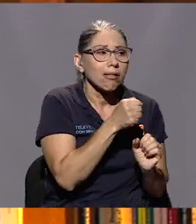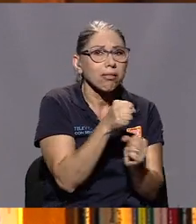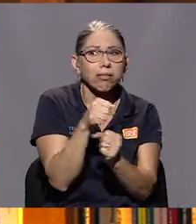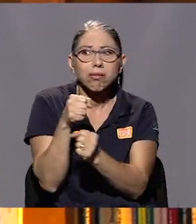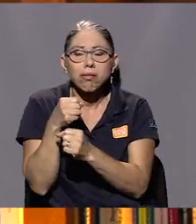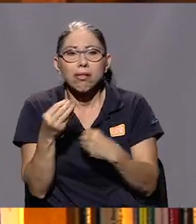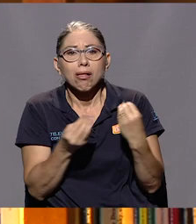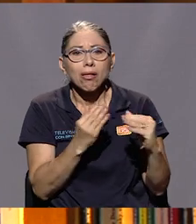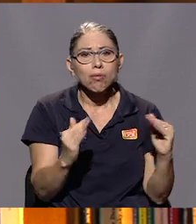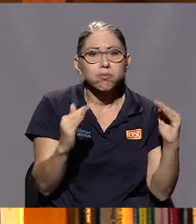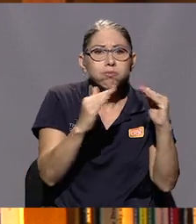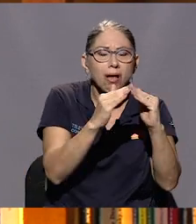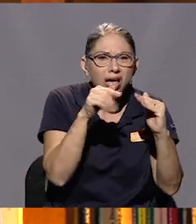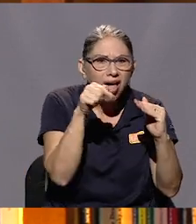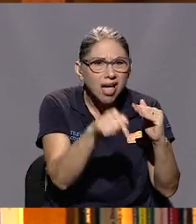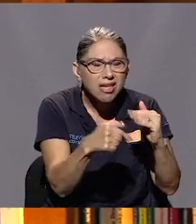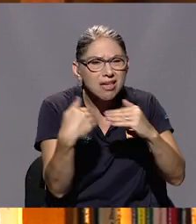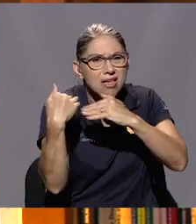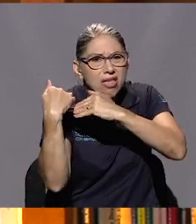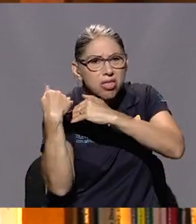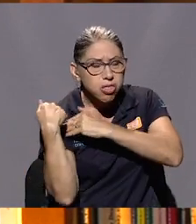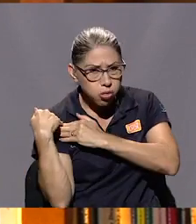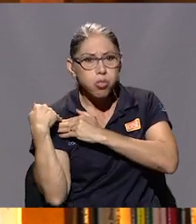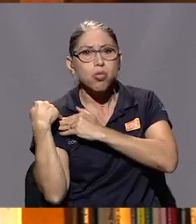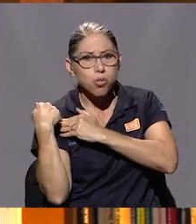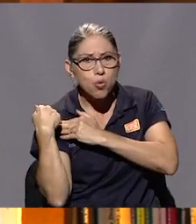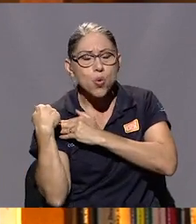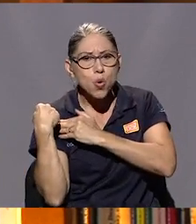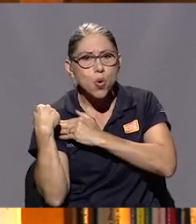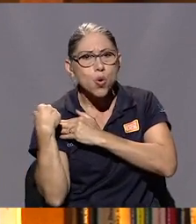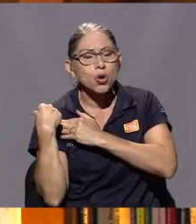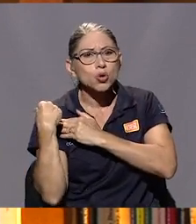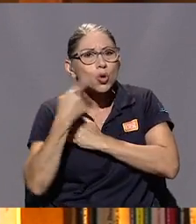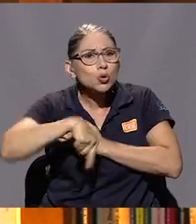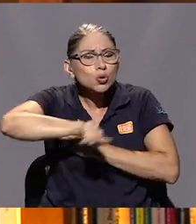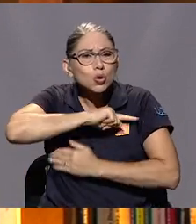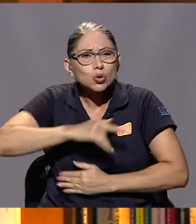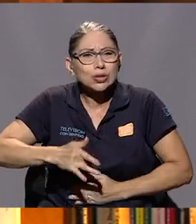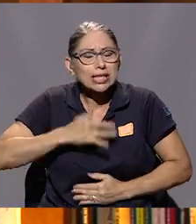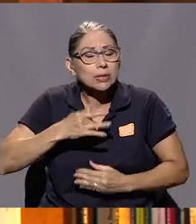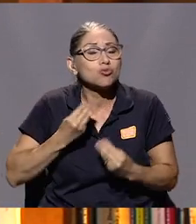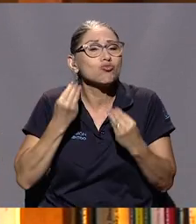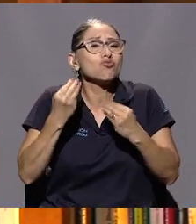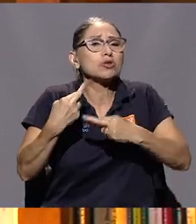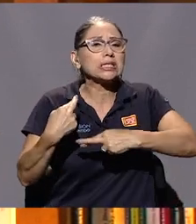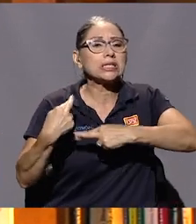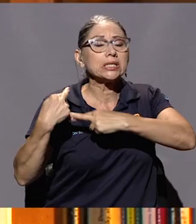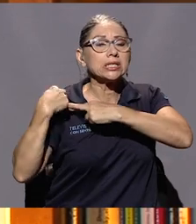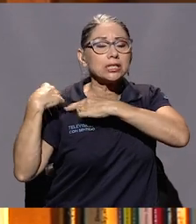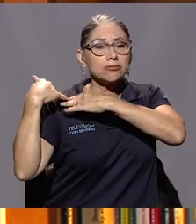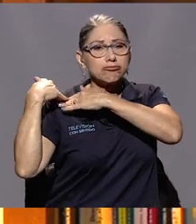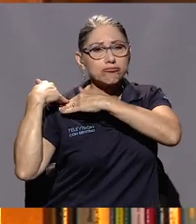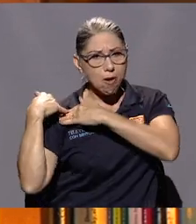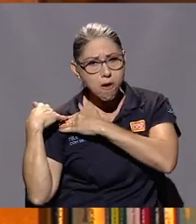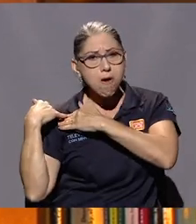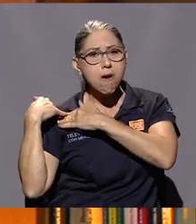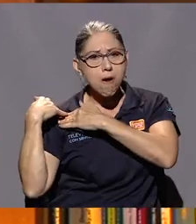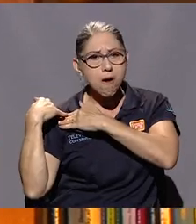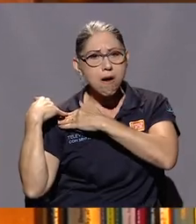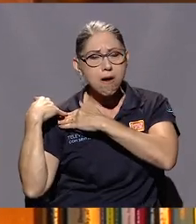una carga tal, un peso tal sobre la nuca y los hombros